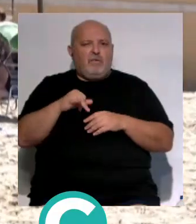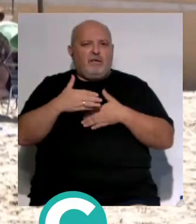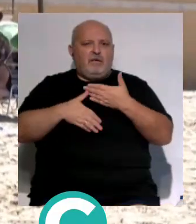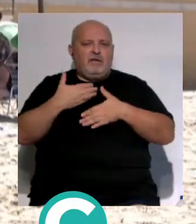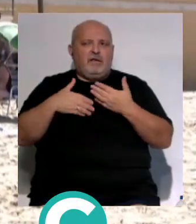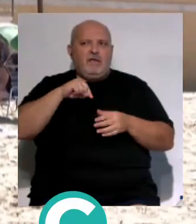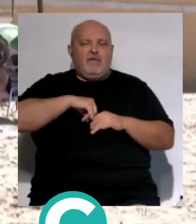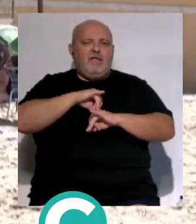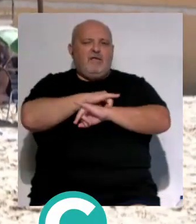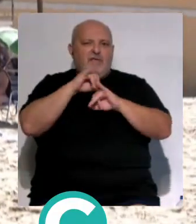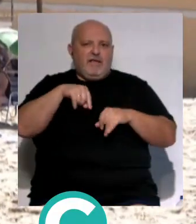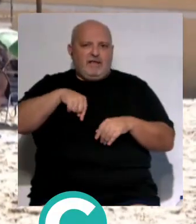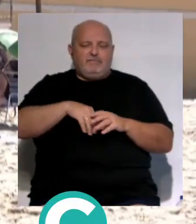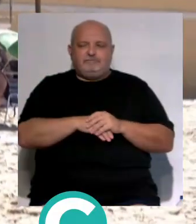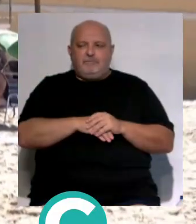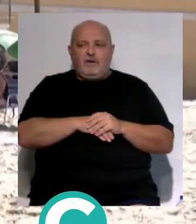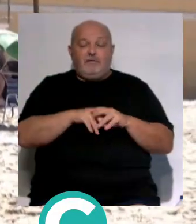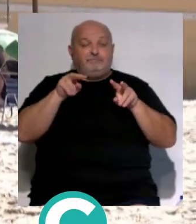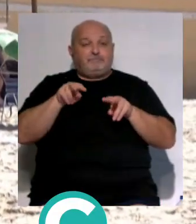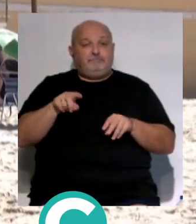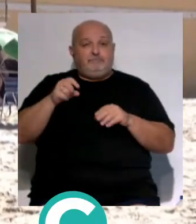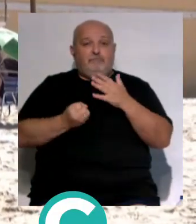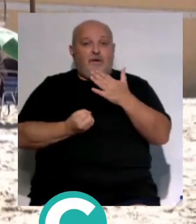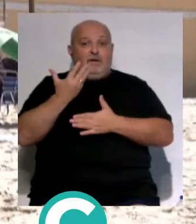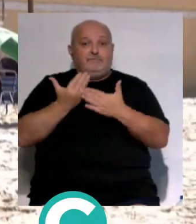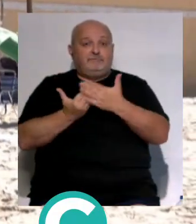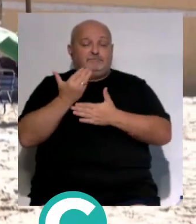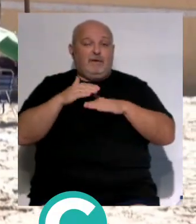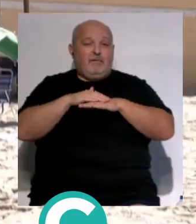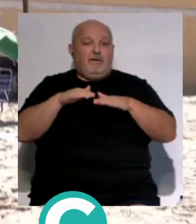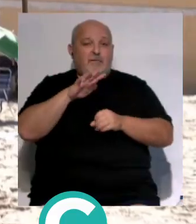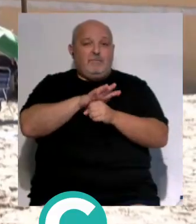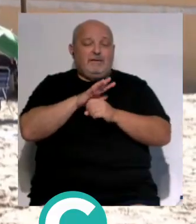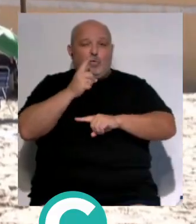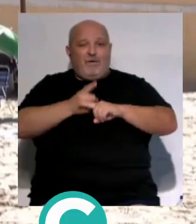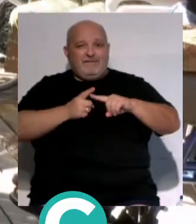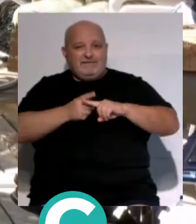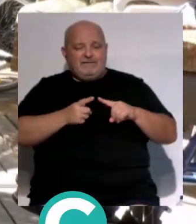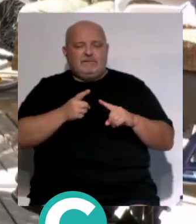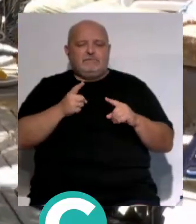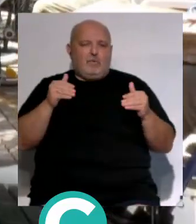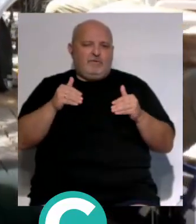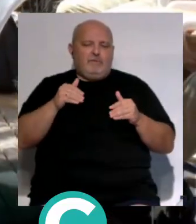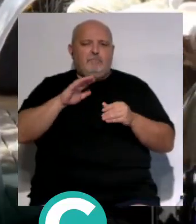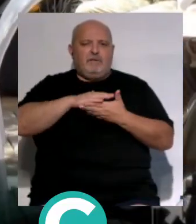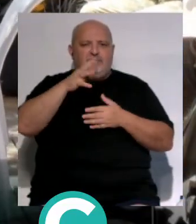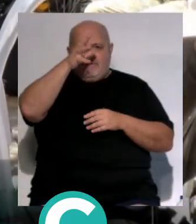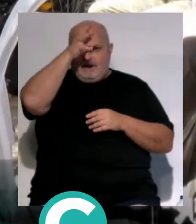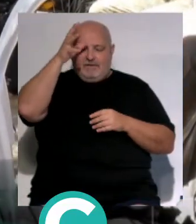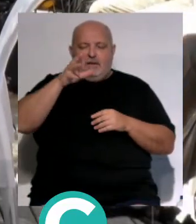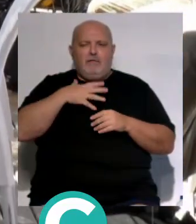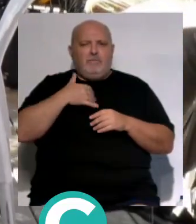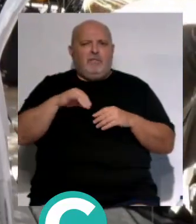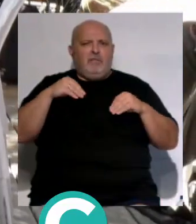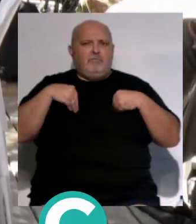que sean felices aquí. Fragela pone en marcha estas jornadas de playa los martes y jueves durante los meses de verano y